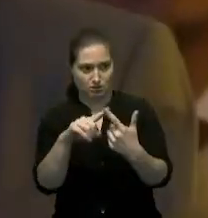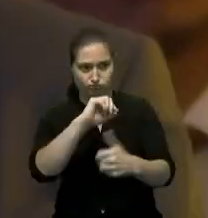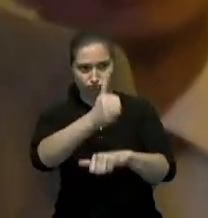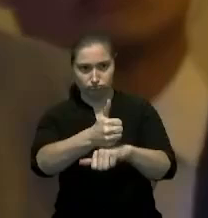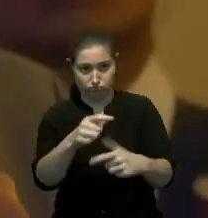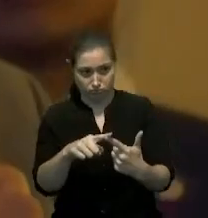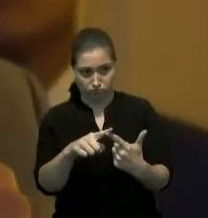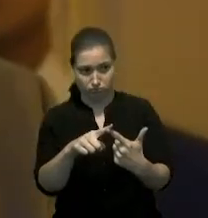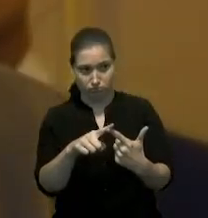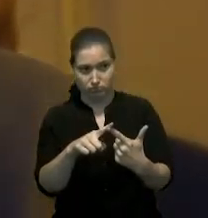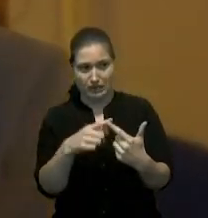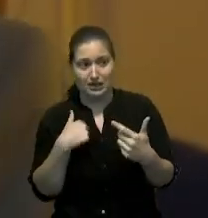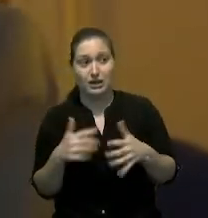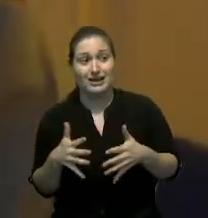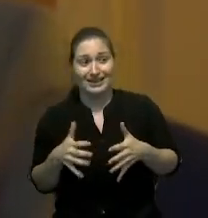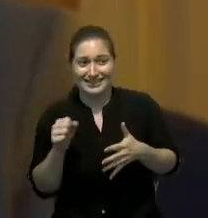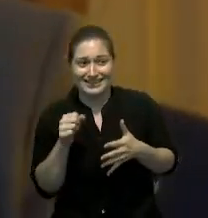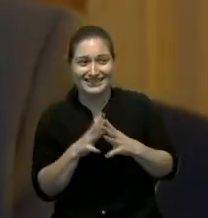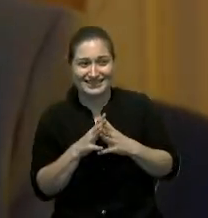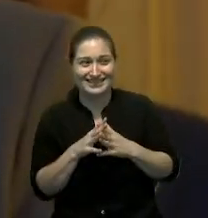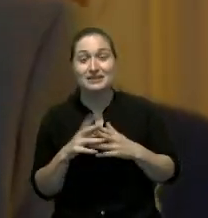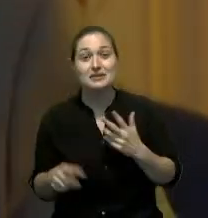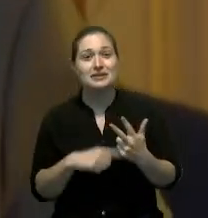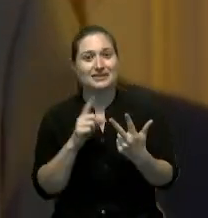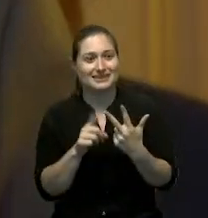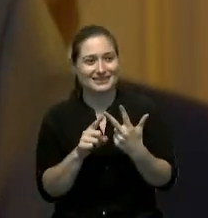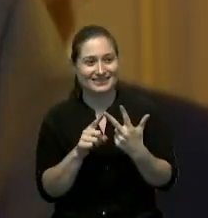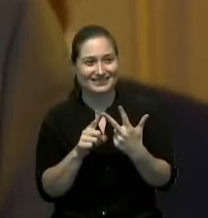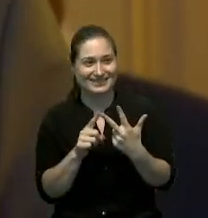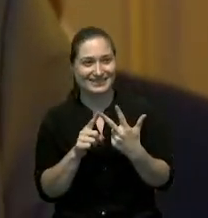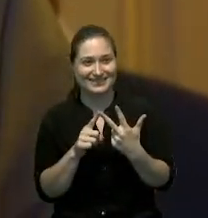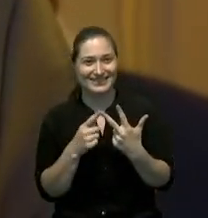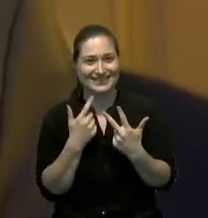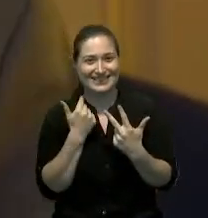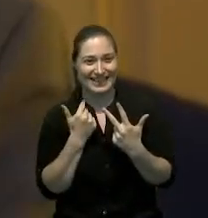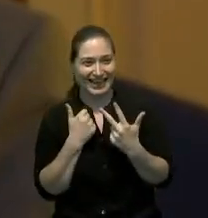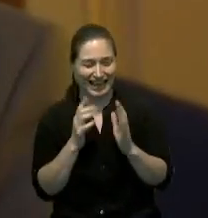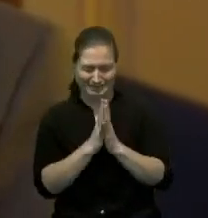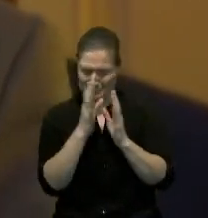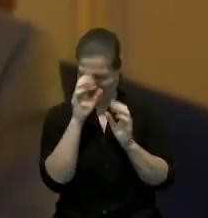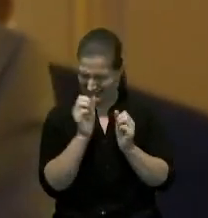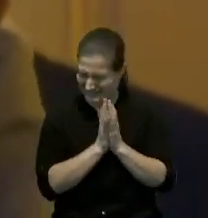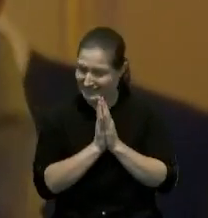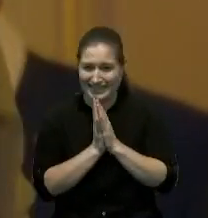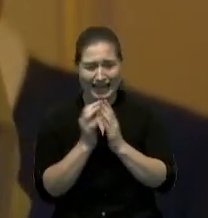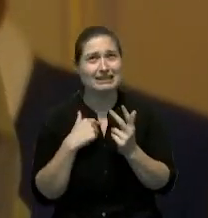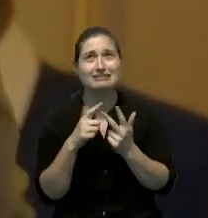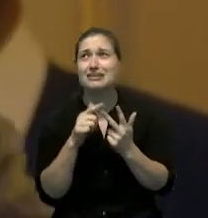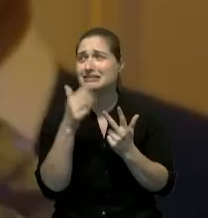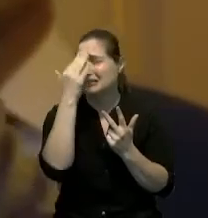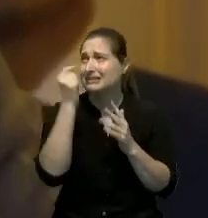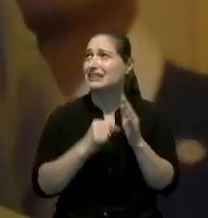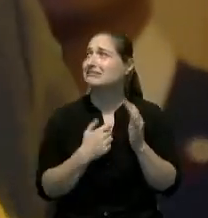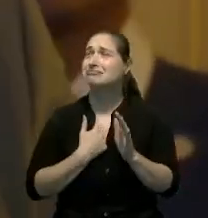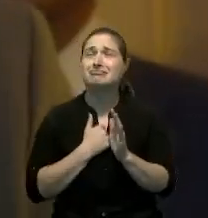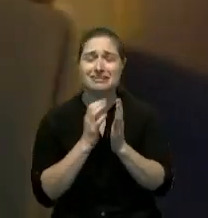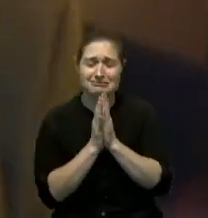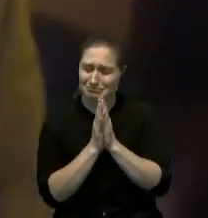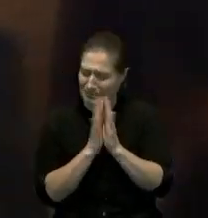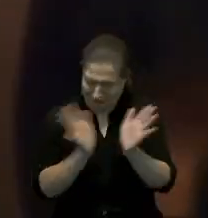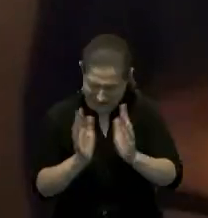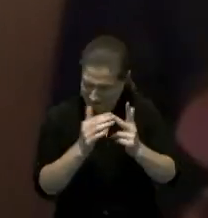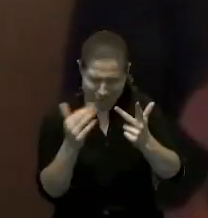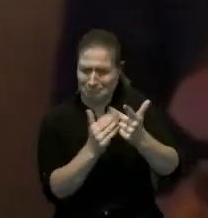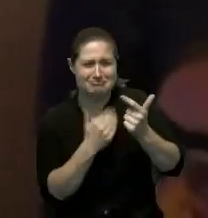estoy nervioso sí y la tercera ay presidente se me olvidó la tercera disculpe muchas gracias